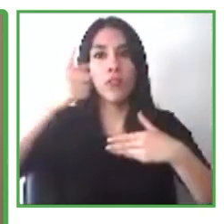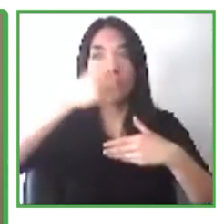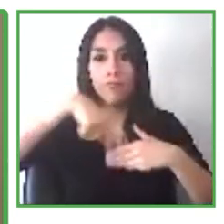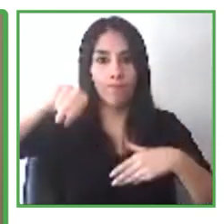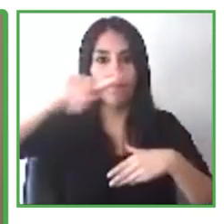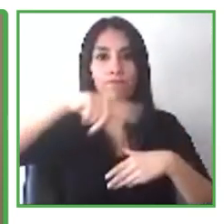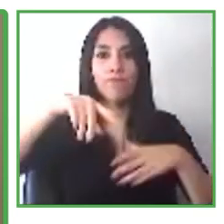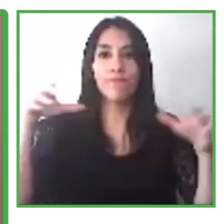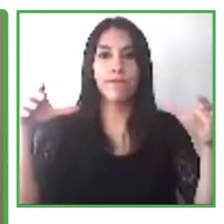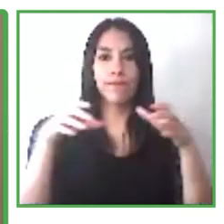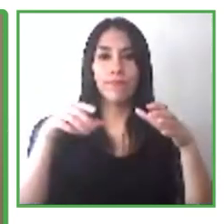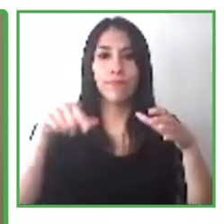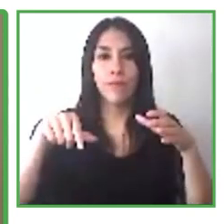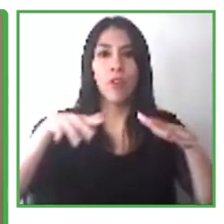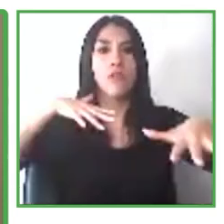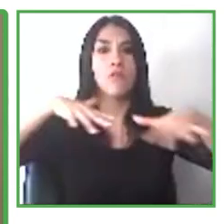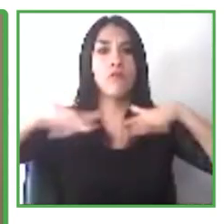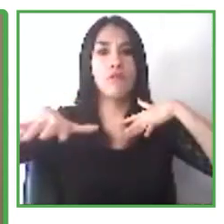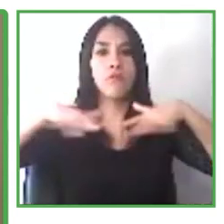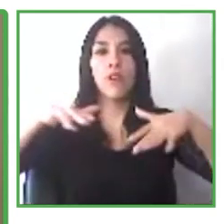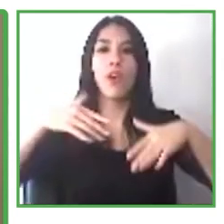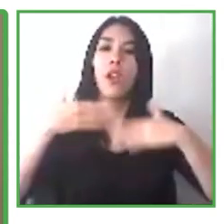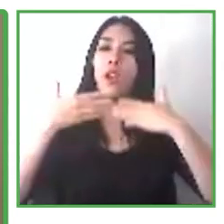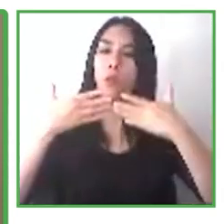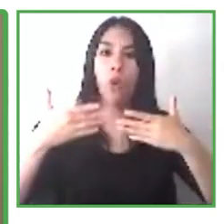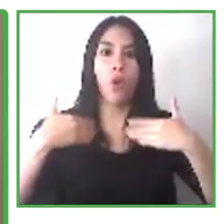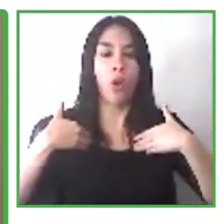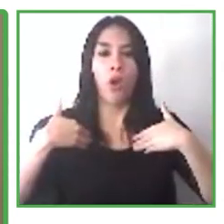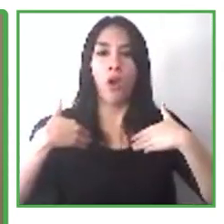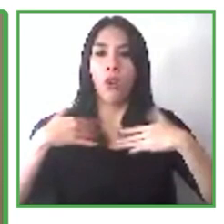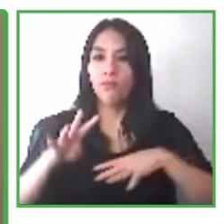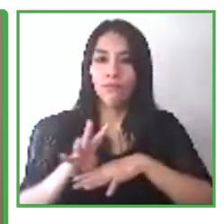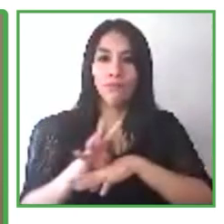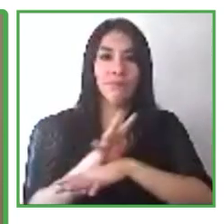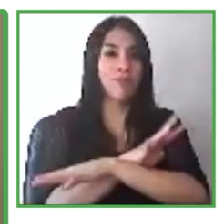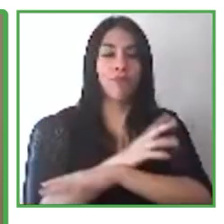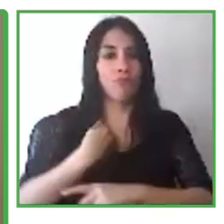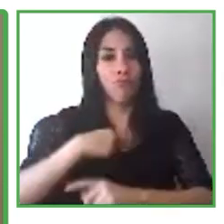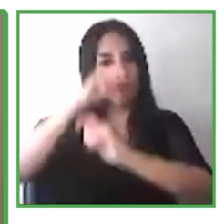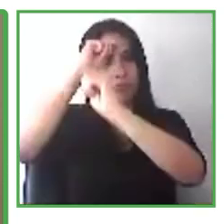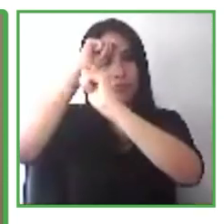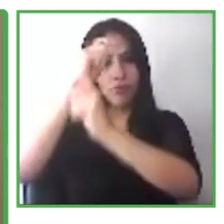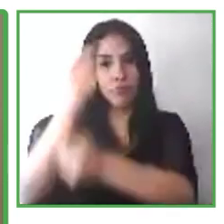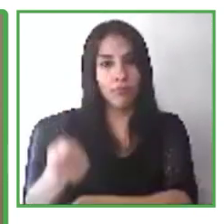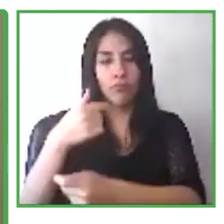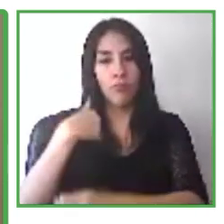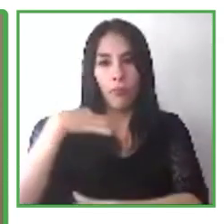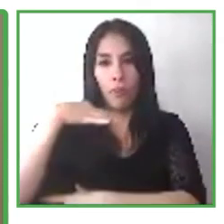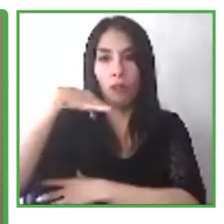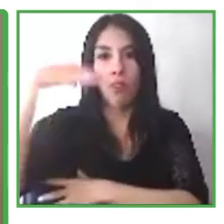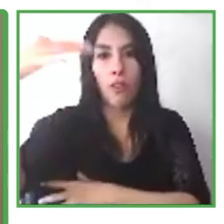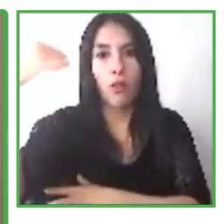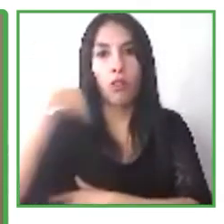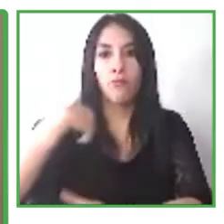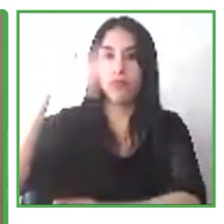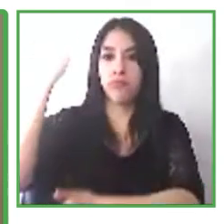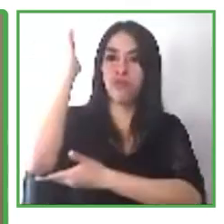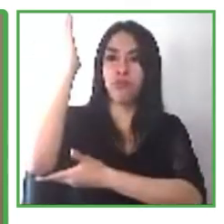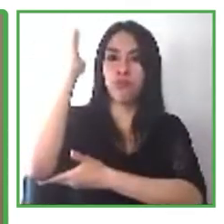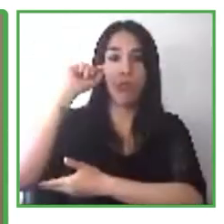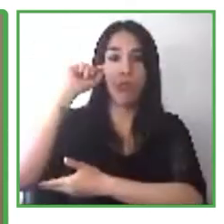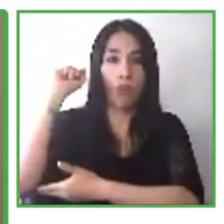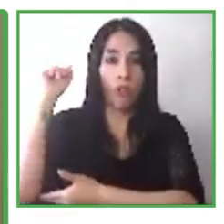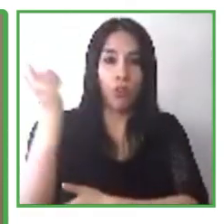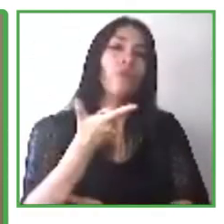contentos de estar acá. Nos sentimos honrados por haber sido invitados a este espacio y poder compartir con ustedes. Para mí y para mi